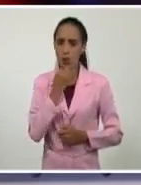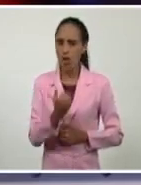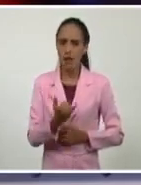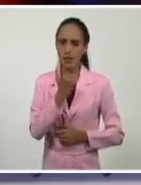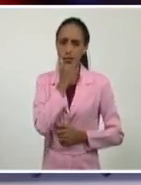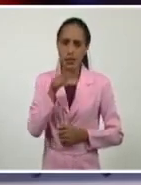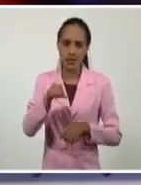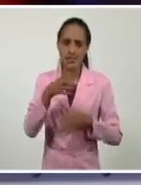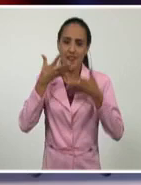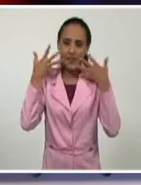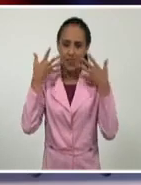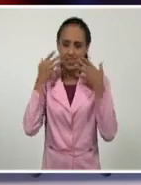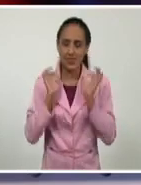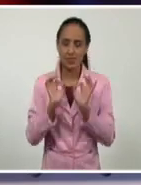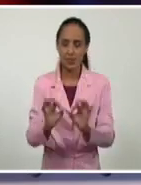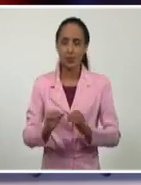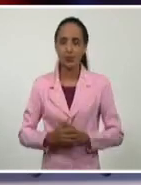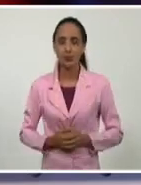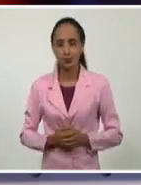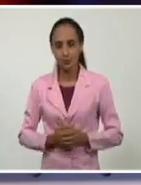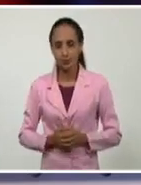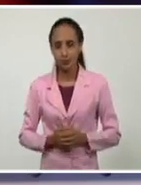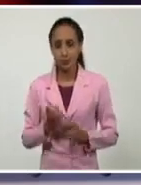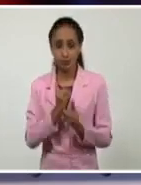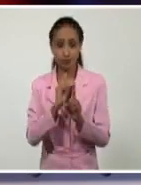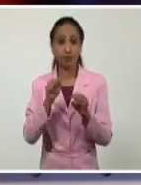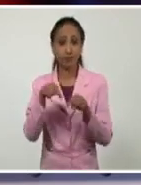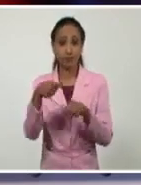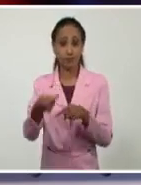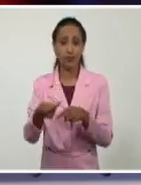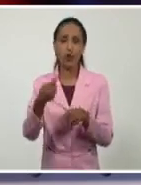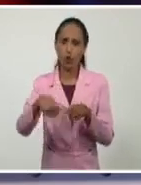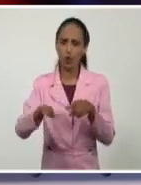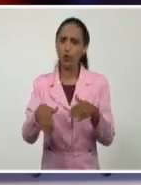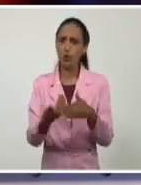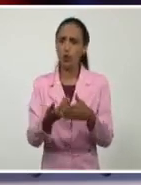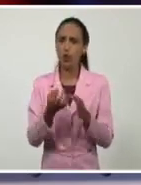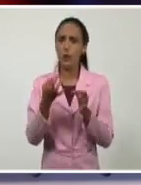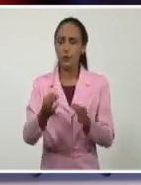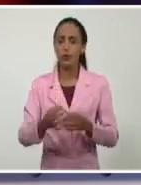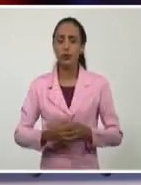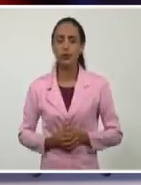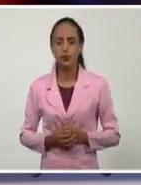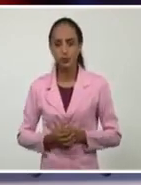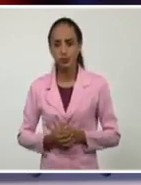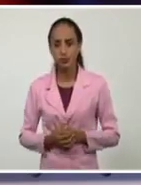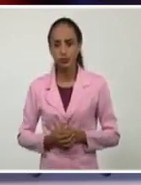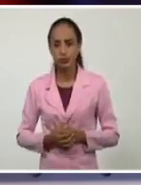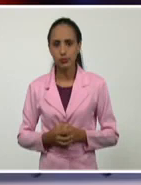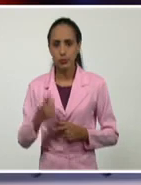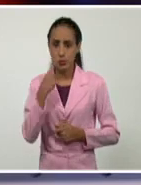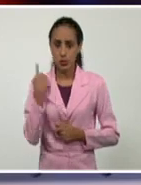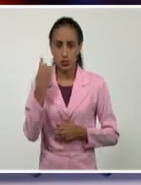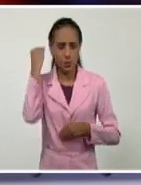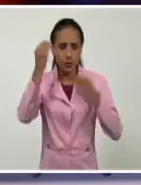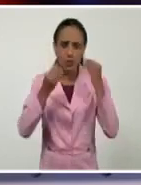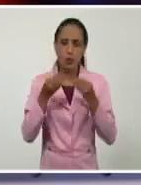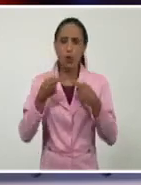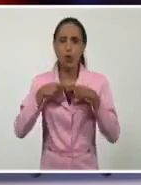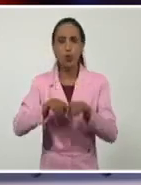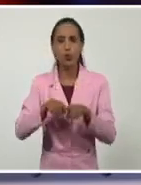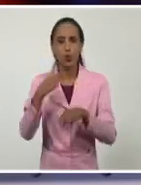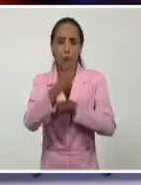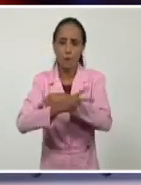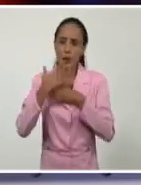felicidad. Es todo por hoy, pero volveremos a vernos, estoy seguro, y cuento con sus opiniones para pensar juntos el país que queremos.